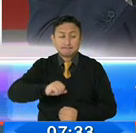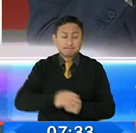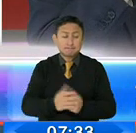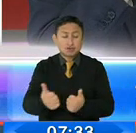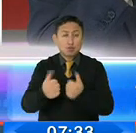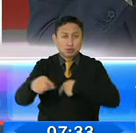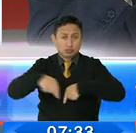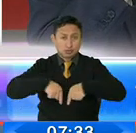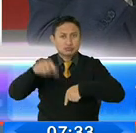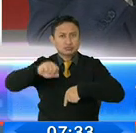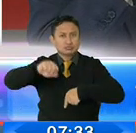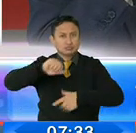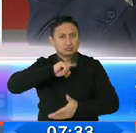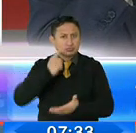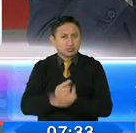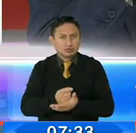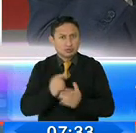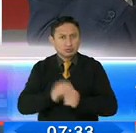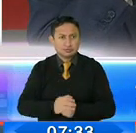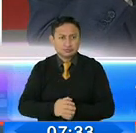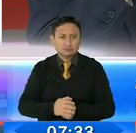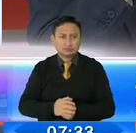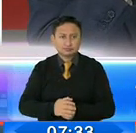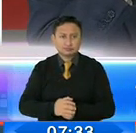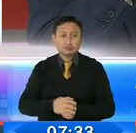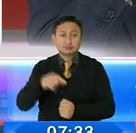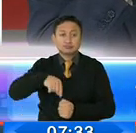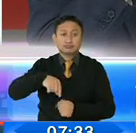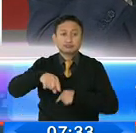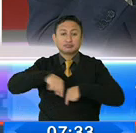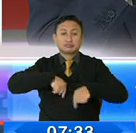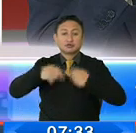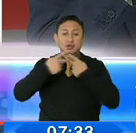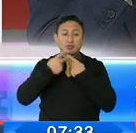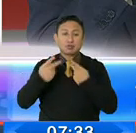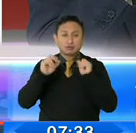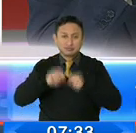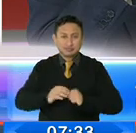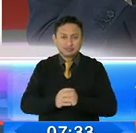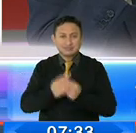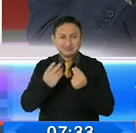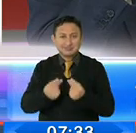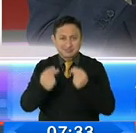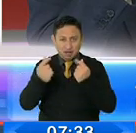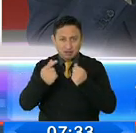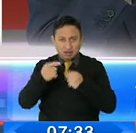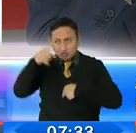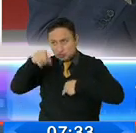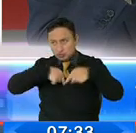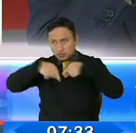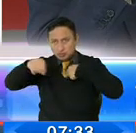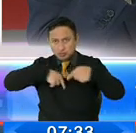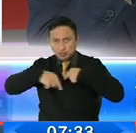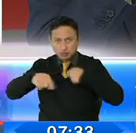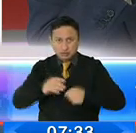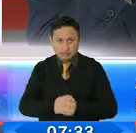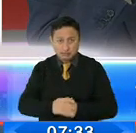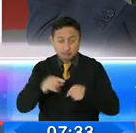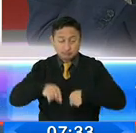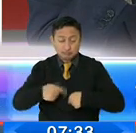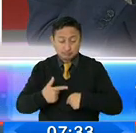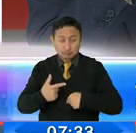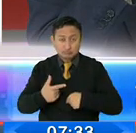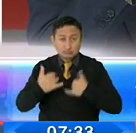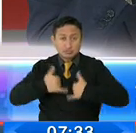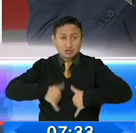permitido que el transporte público se pueda mover de mejor manera. Estamos trabajando